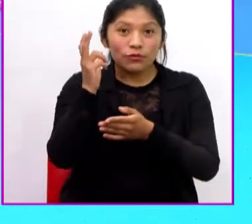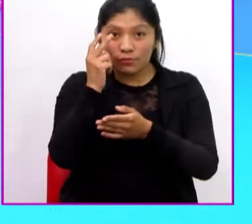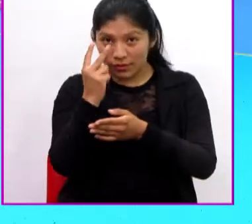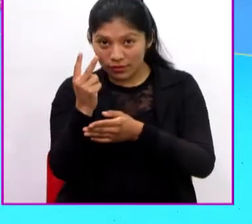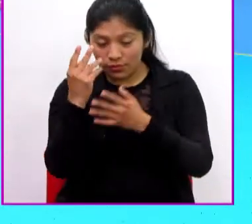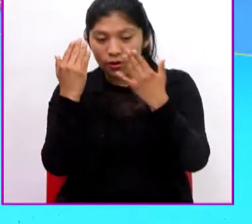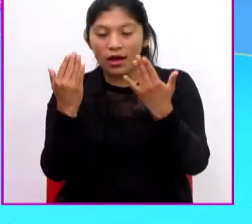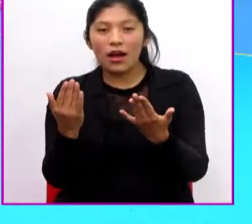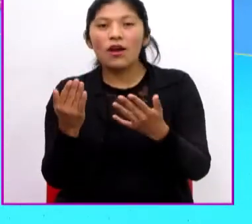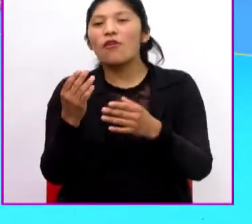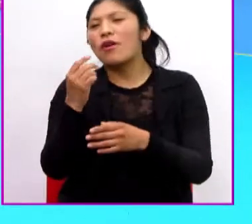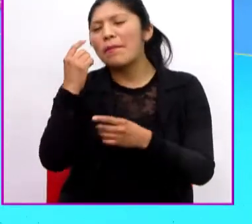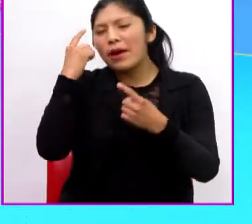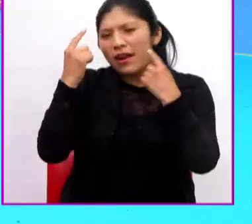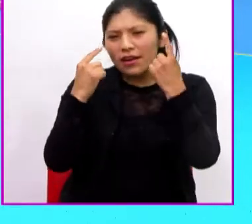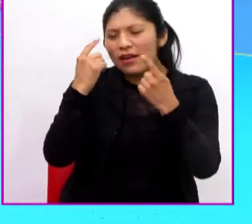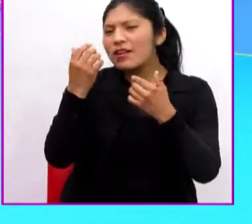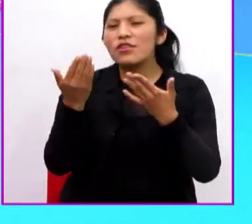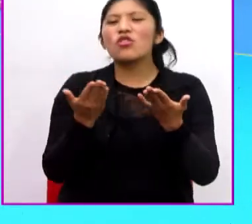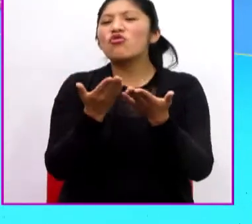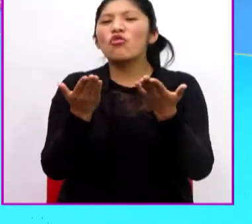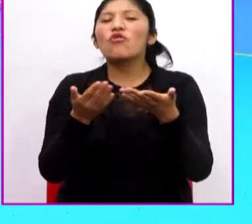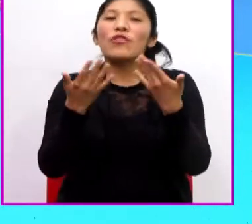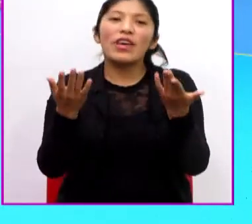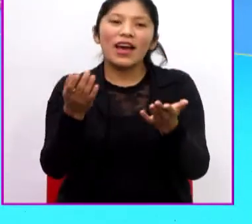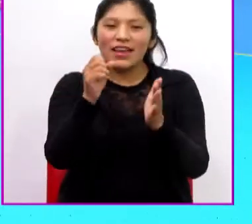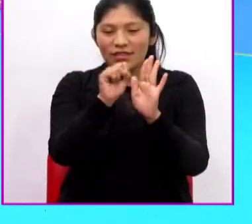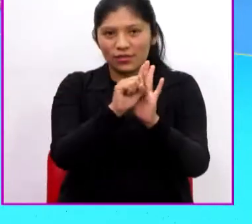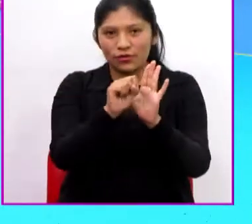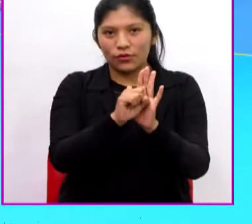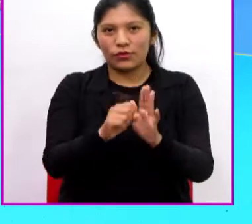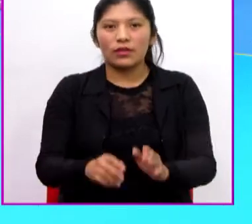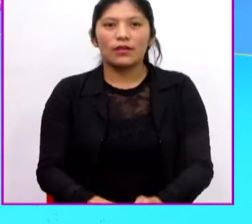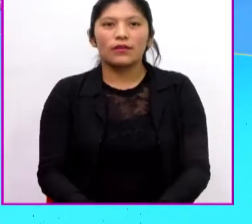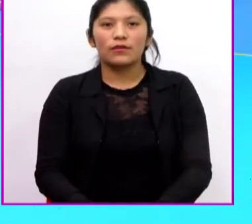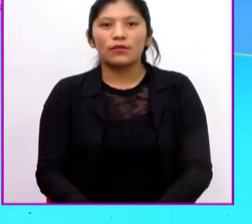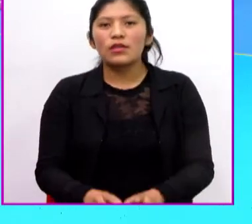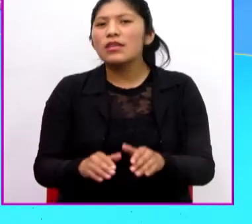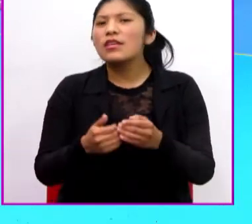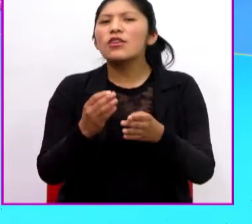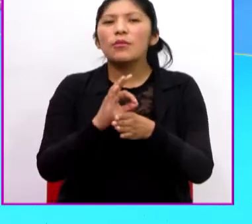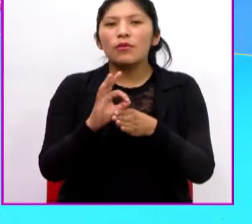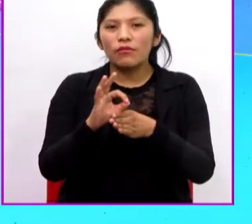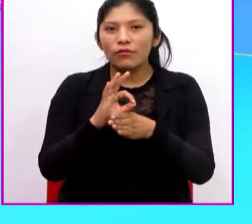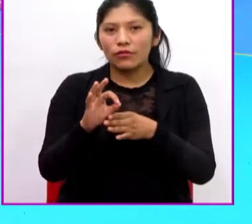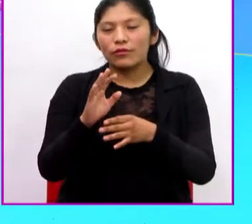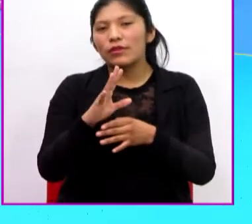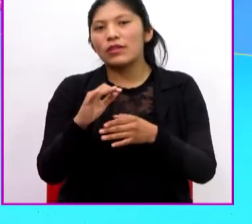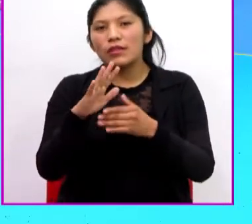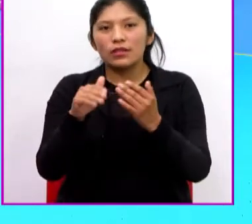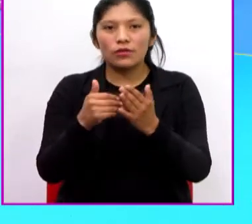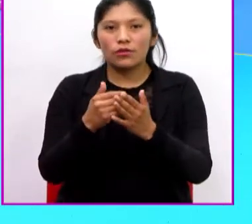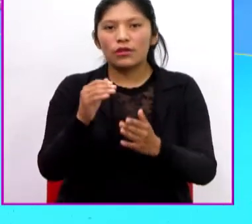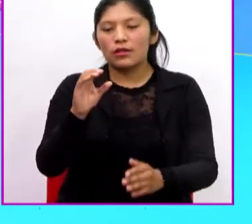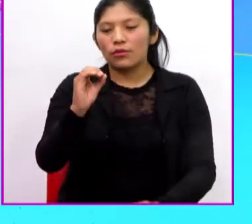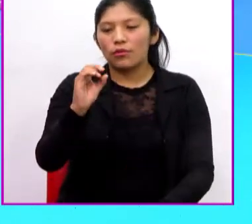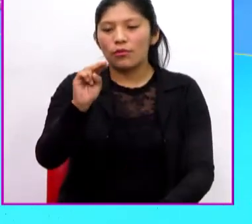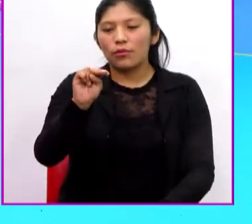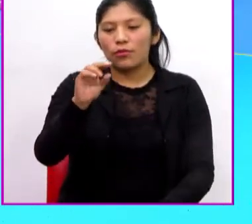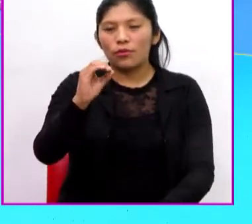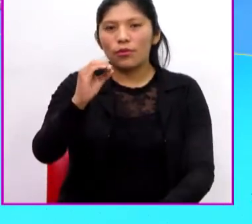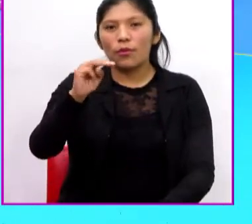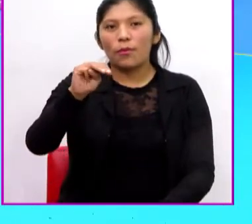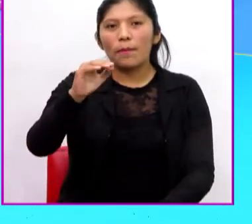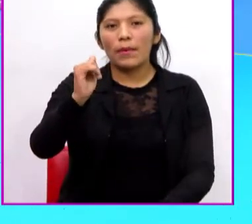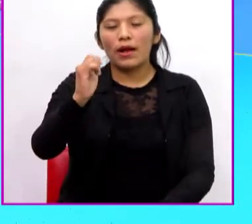analizar dónde encontramos y cómo están funcionando los diferentes signos de puntuación. Y las onomatopeyas. Veamos.